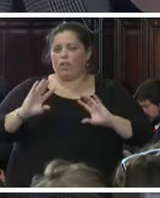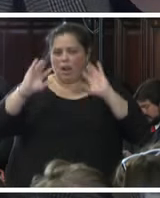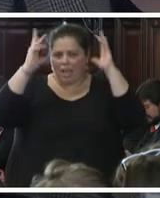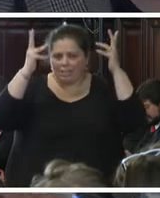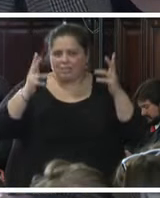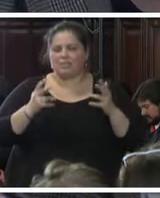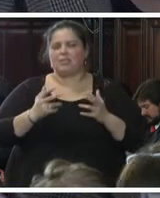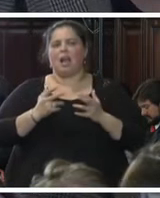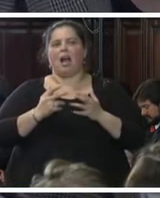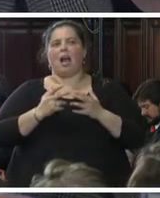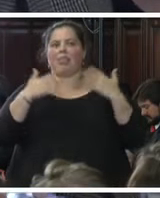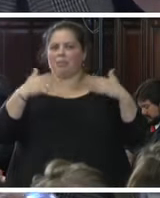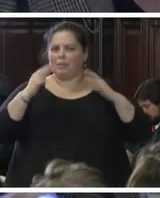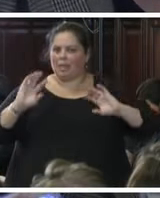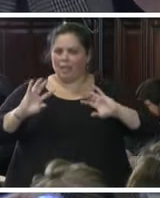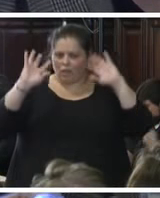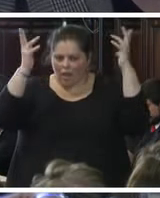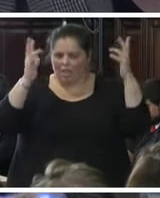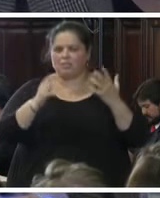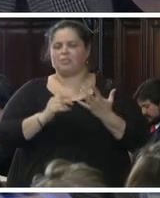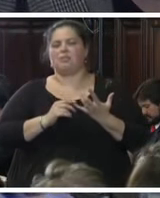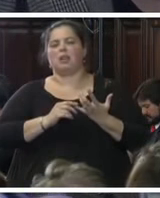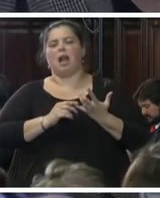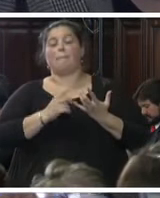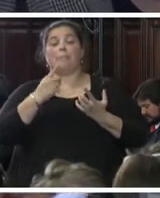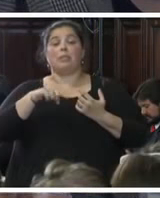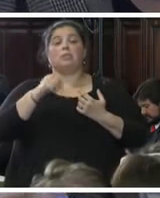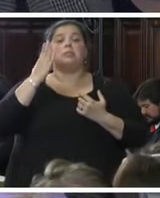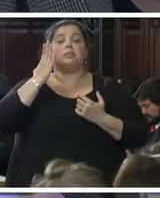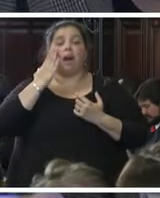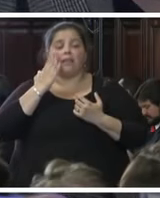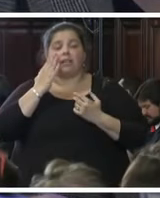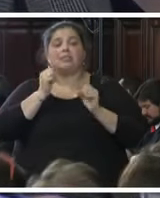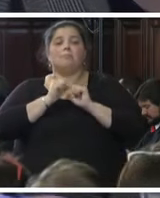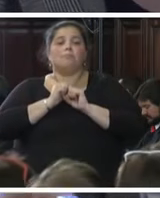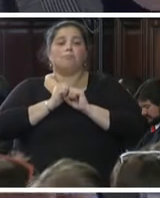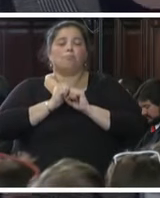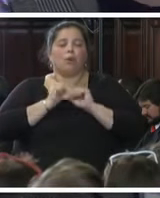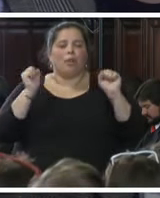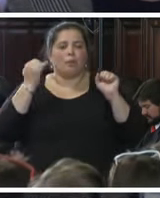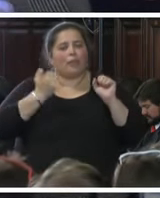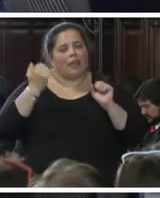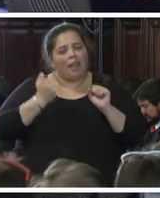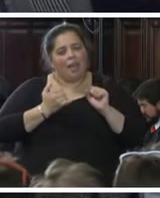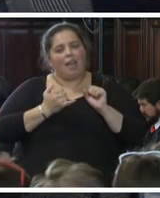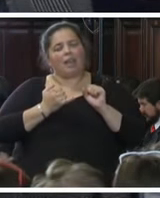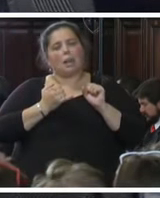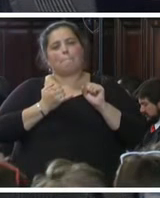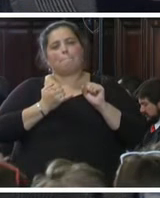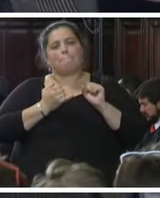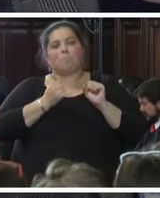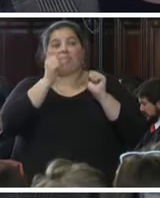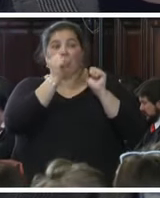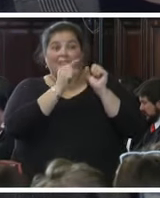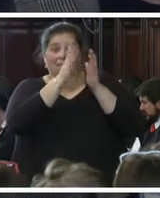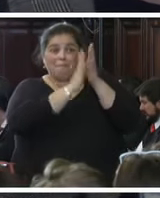extrema y saber si contamos con este que ya no le diría el